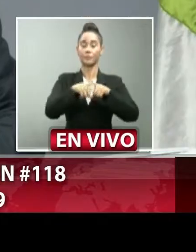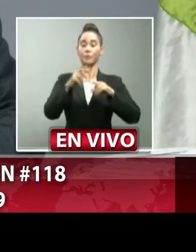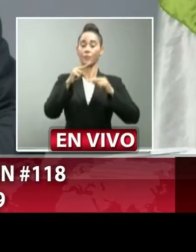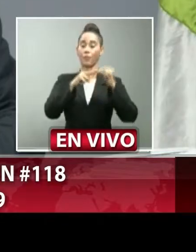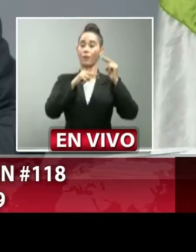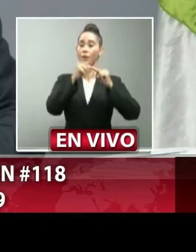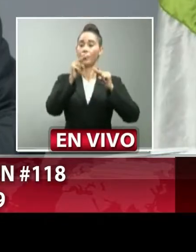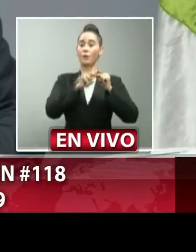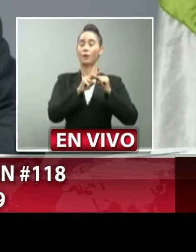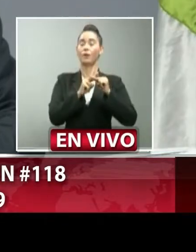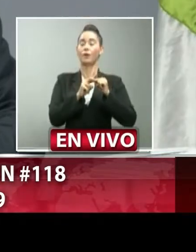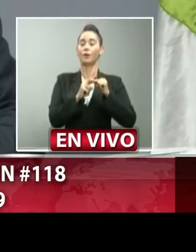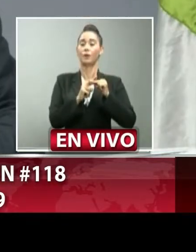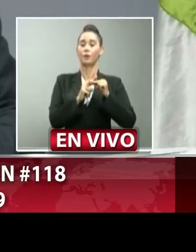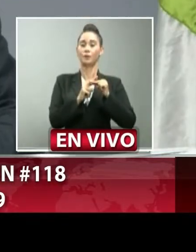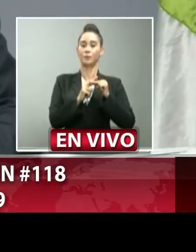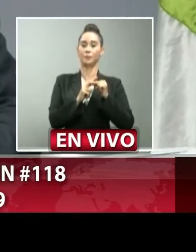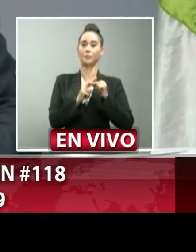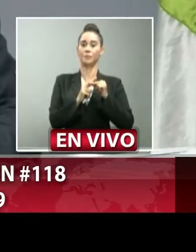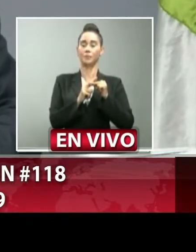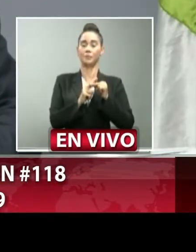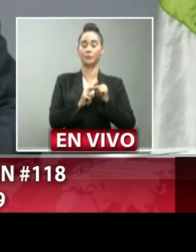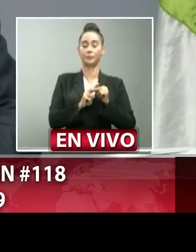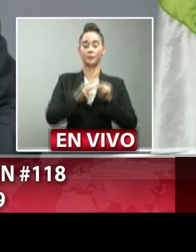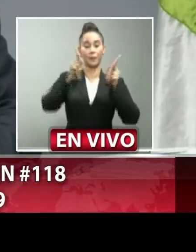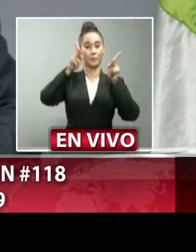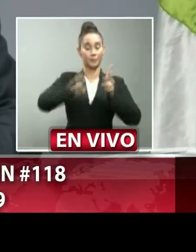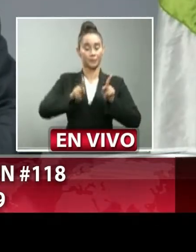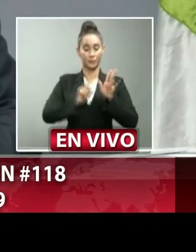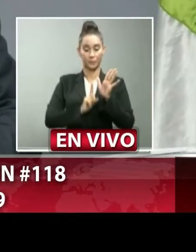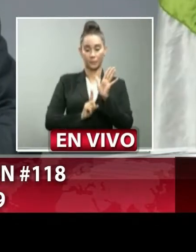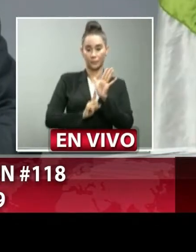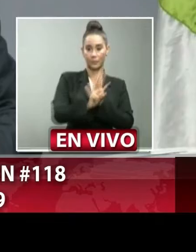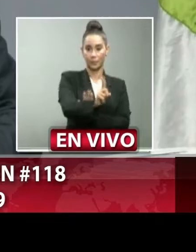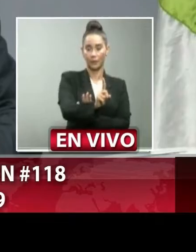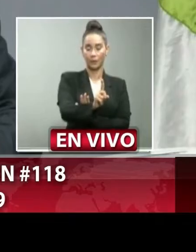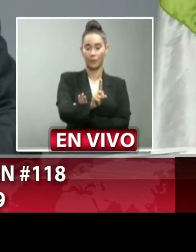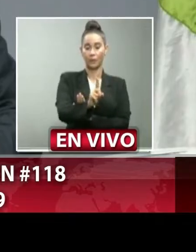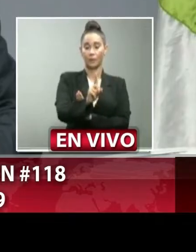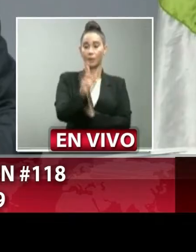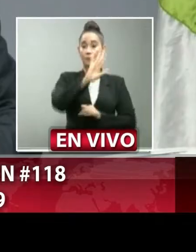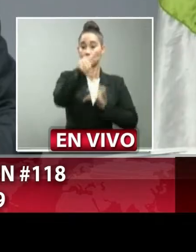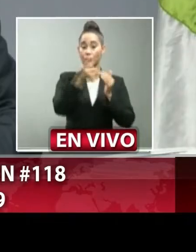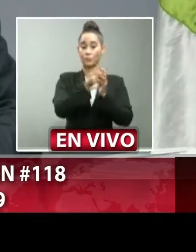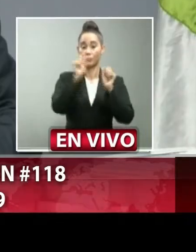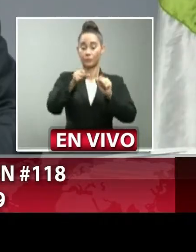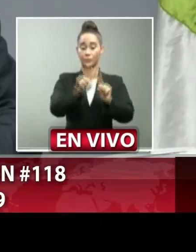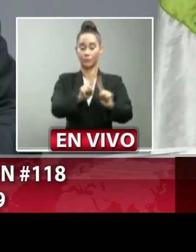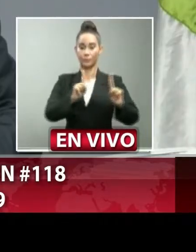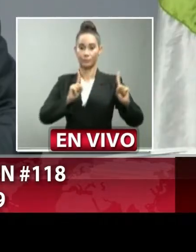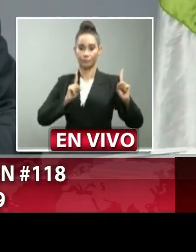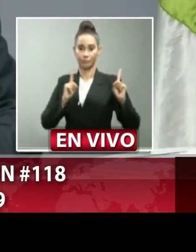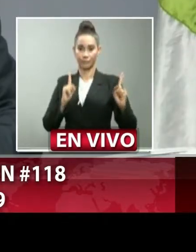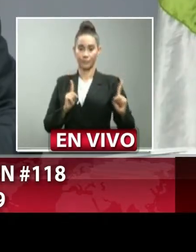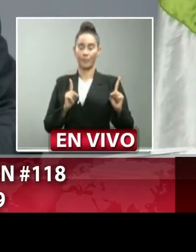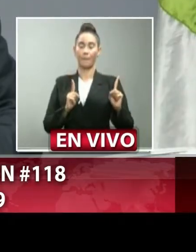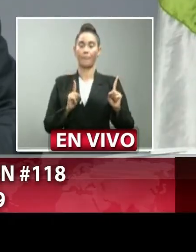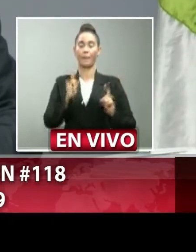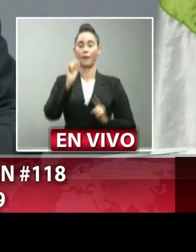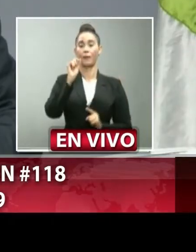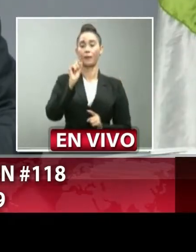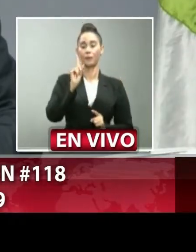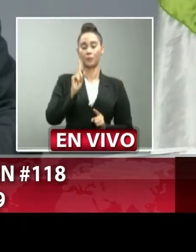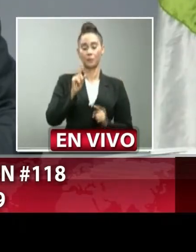circulen usuarios y usuarias guardando una distancia interpersonal mínima de 1